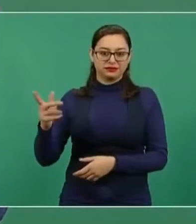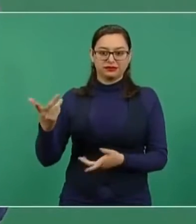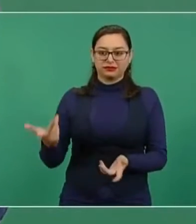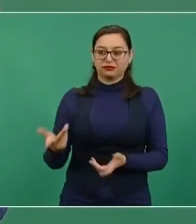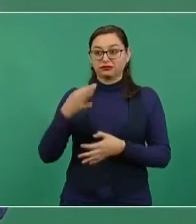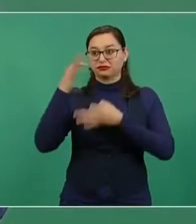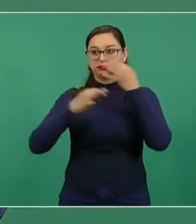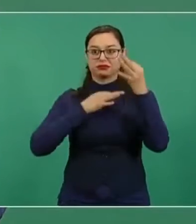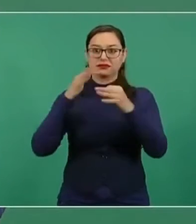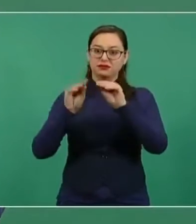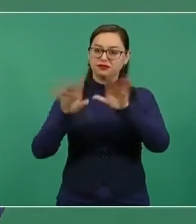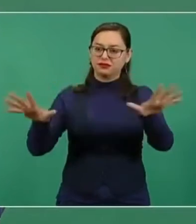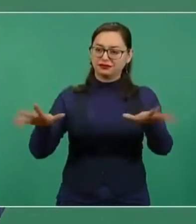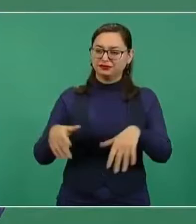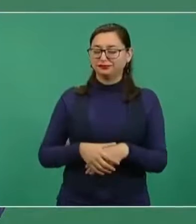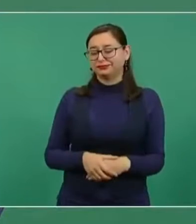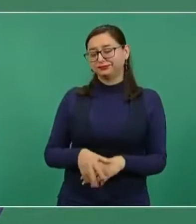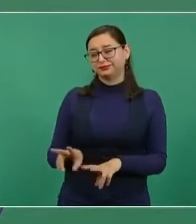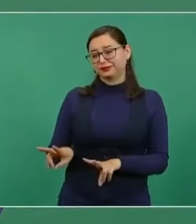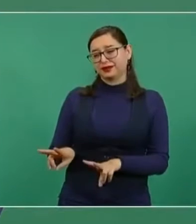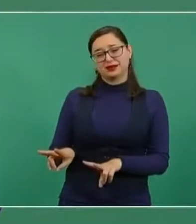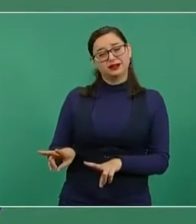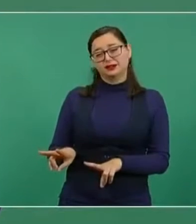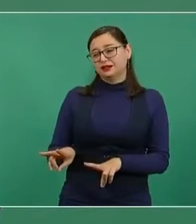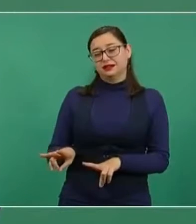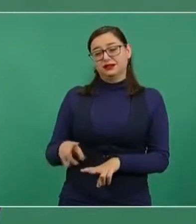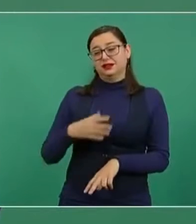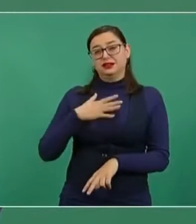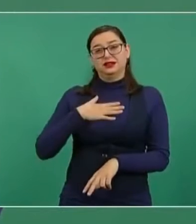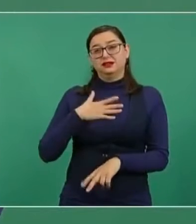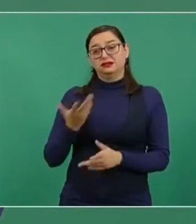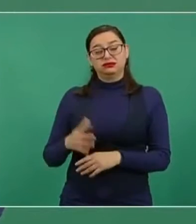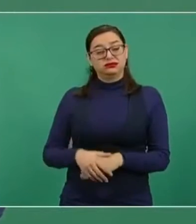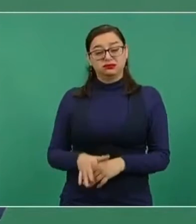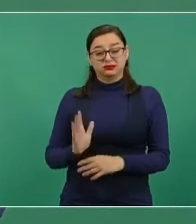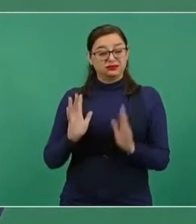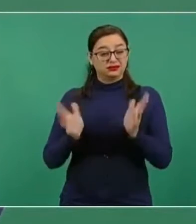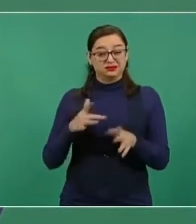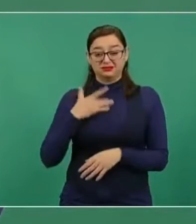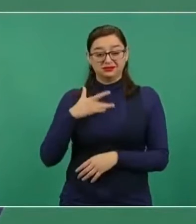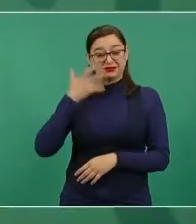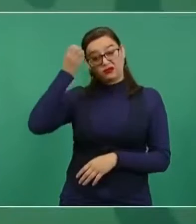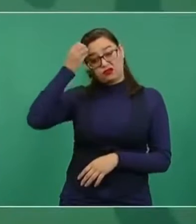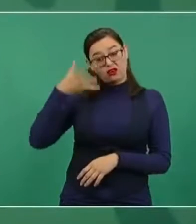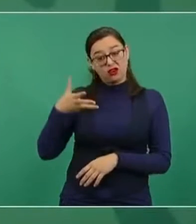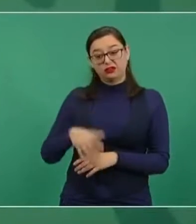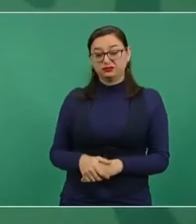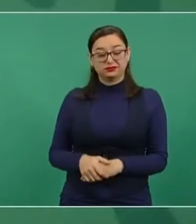da flojera, pues mencionarlo,